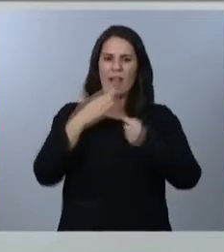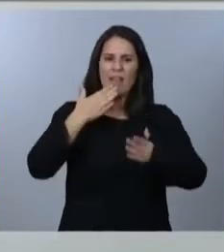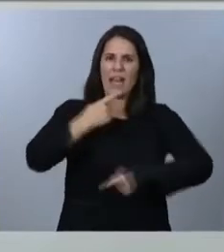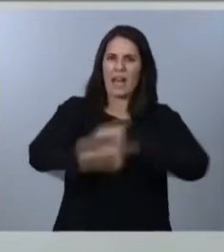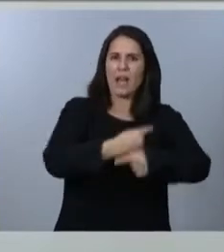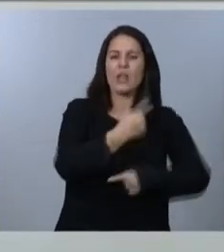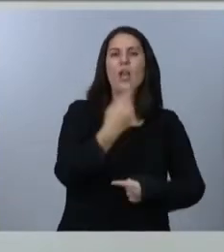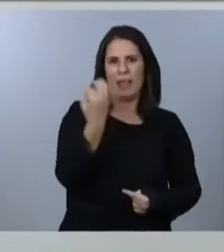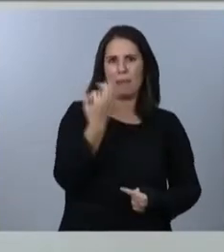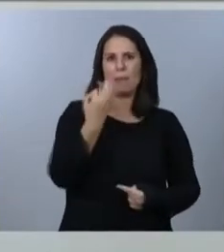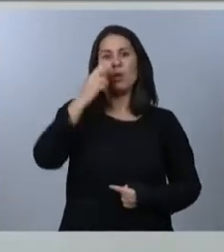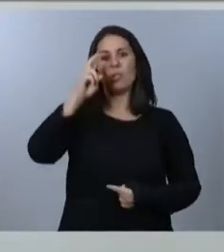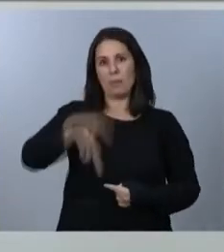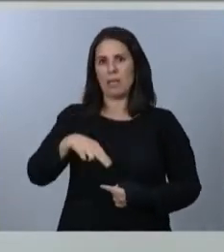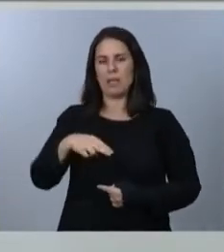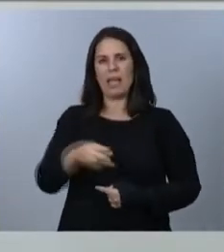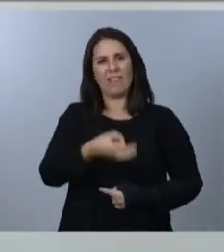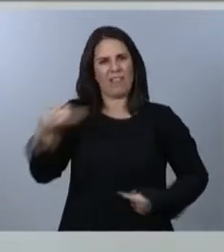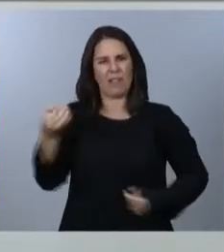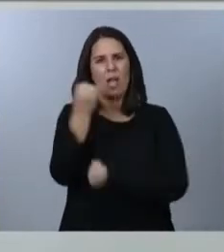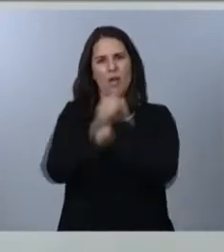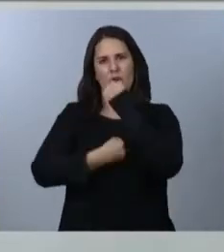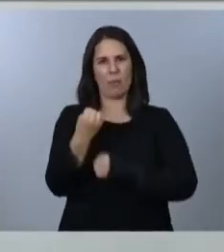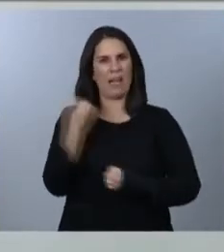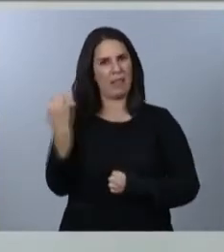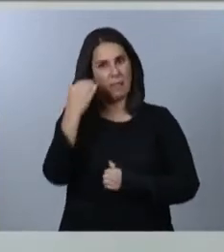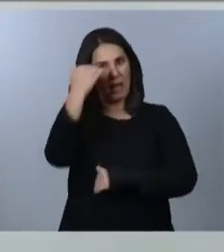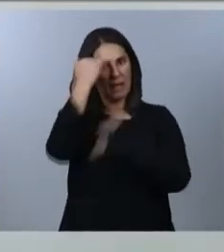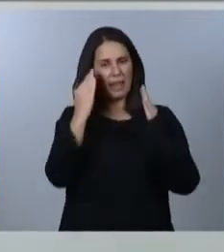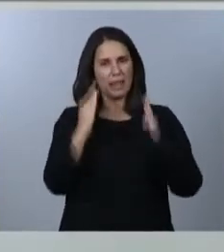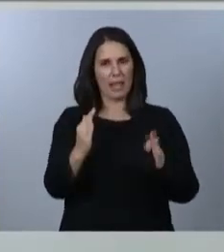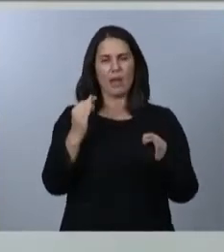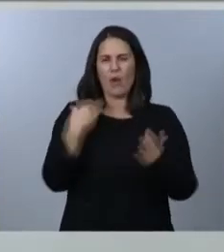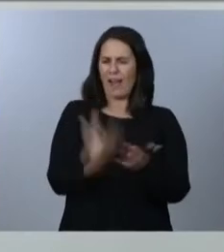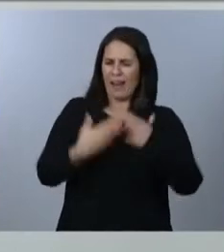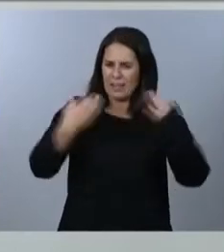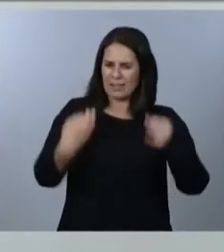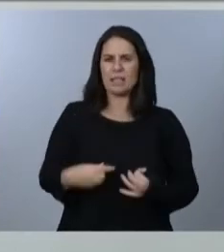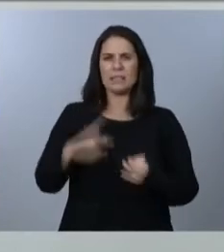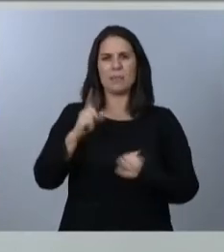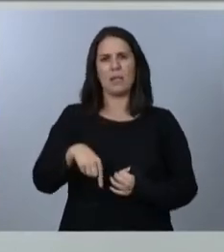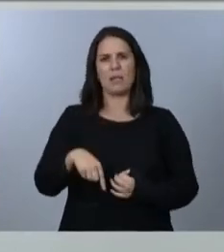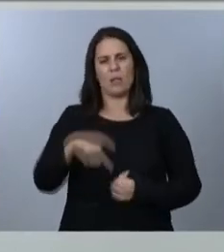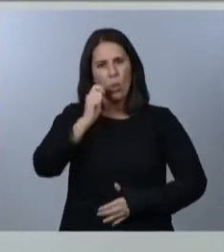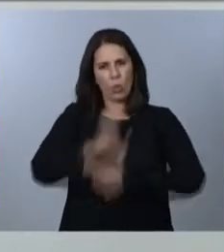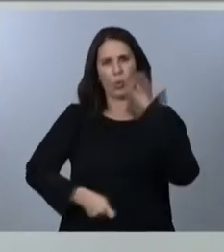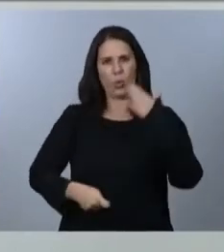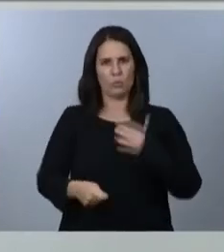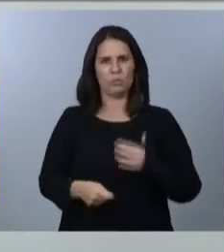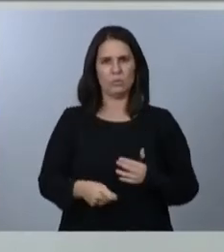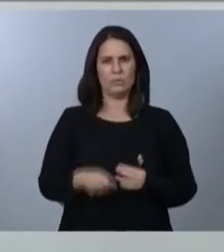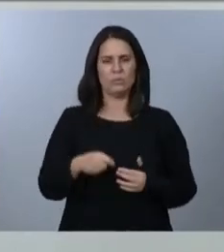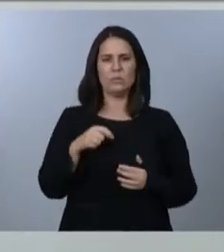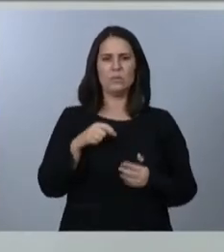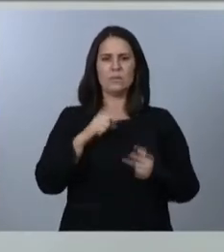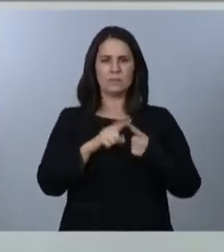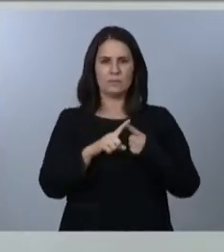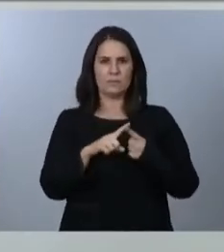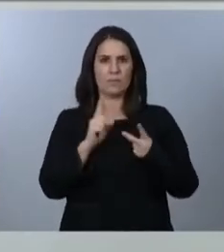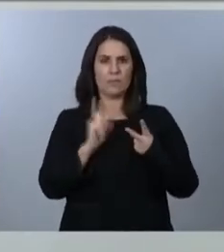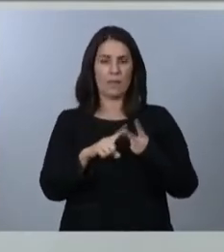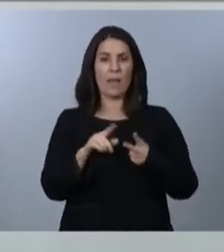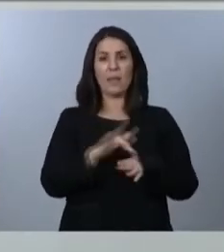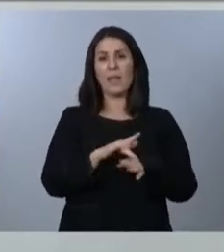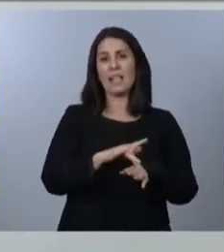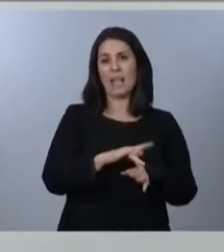de eficiencia económica, que abordar con todas las garantías y con máxima contundencia esta transición ecológica. La digitalización de la